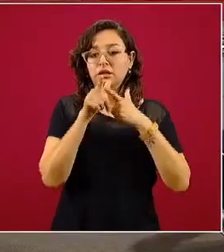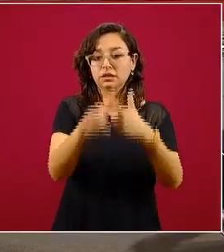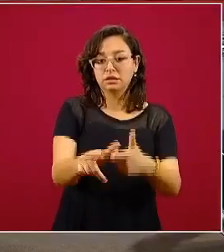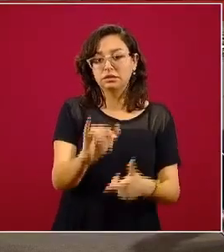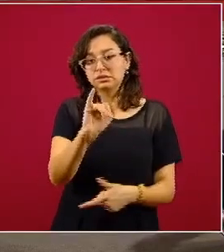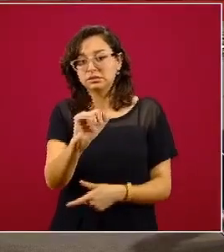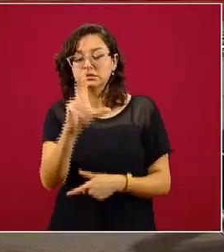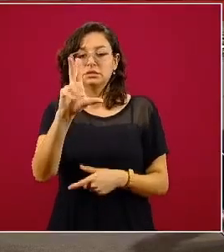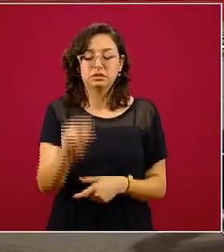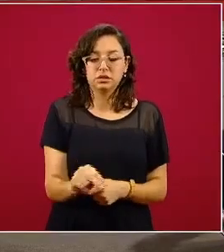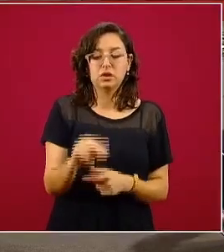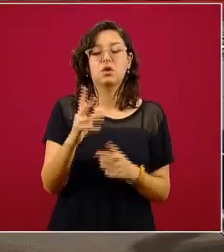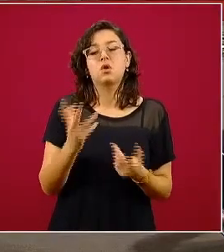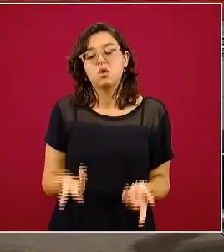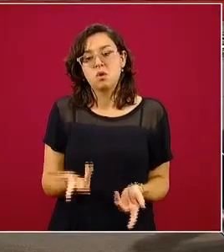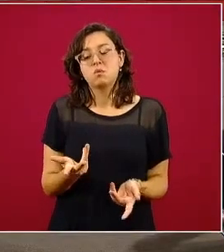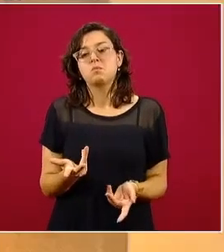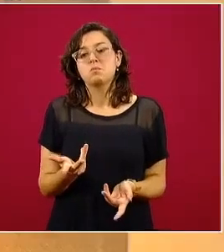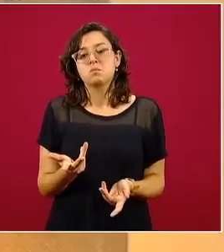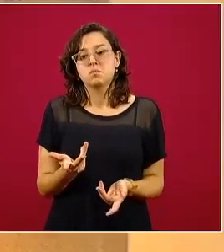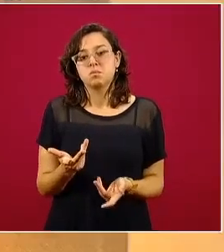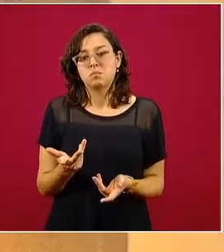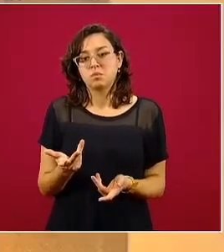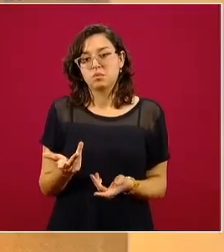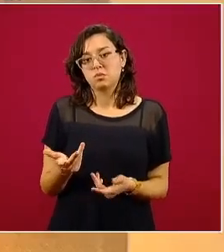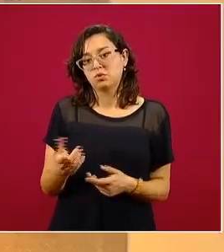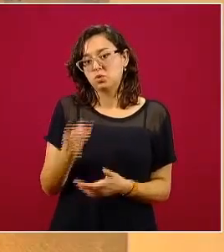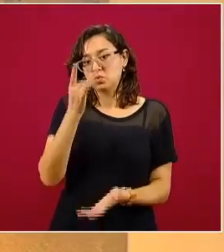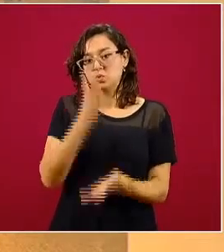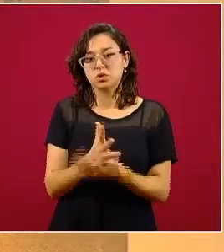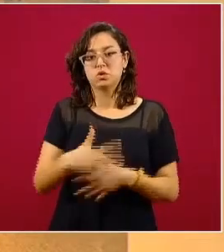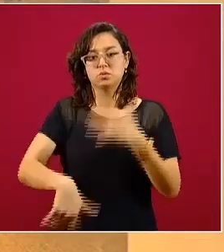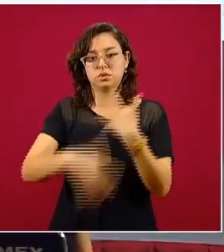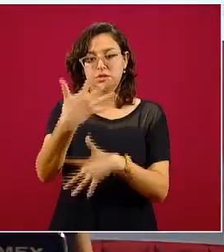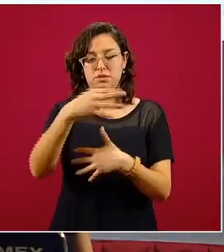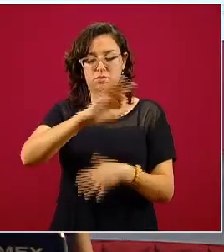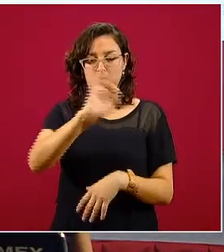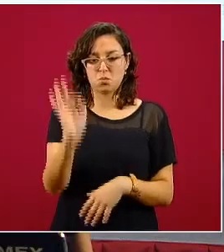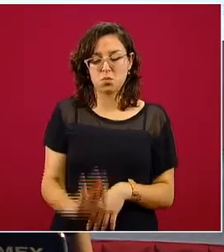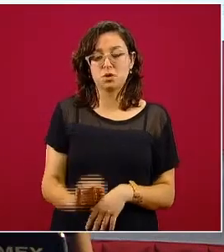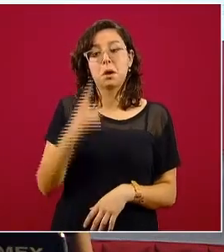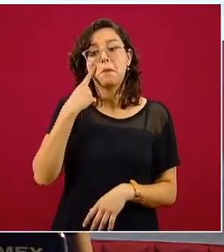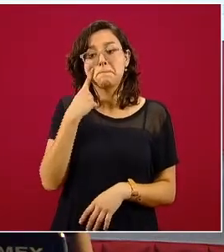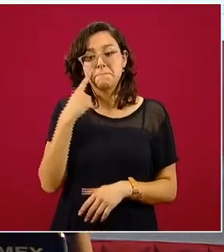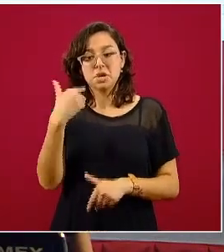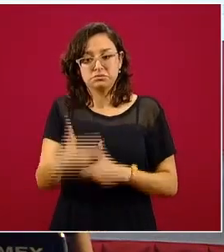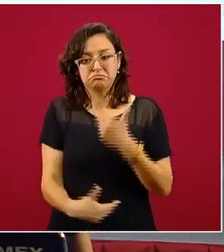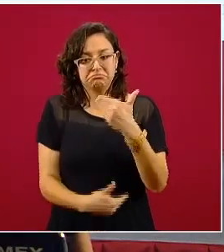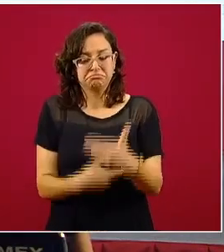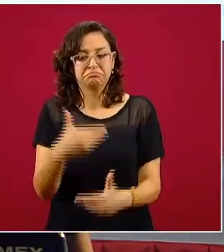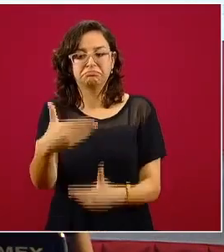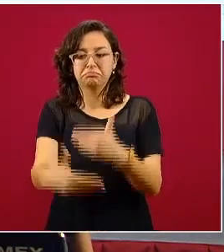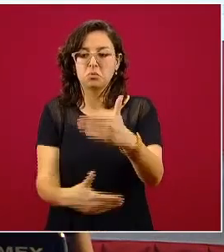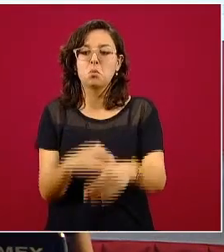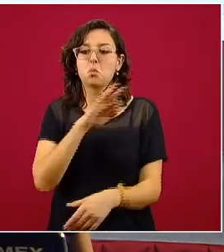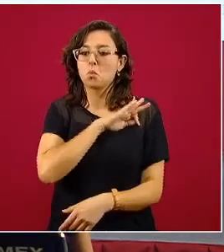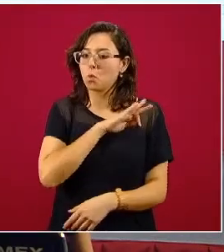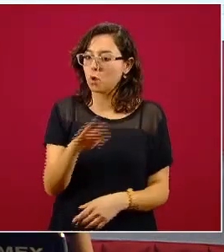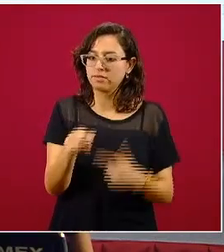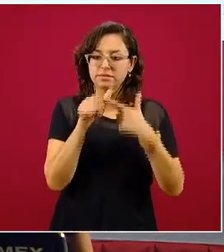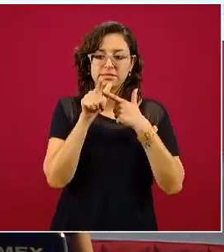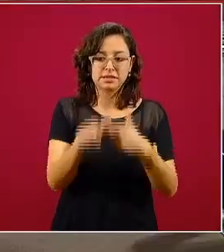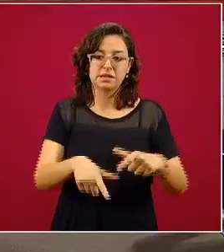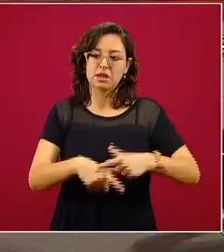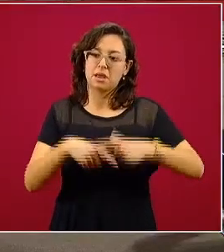representan la epidemia activa en México, son para el día de hoy solamente un 15 por ciento. Vamos a ver, porque ese número puede mantenerse estable,